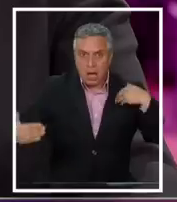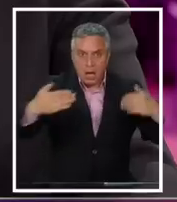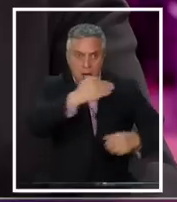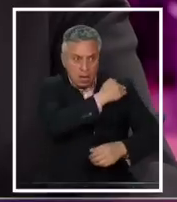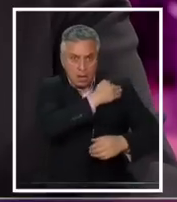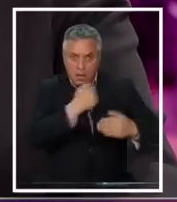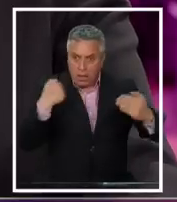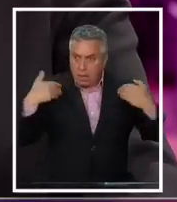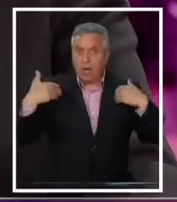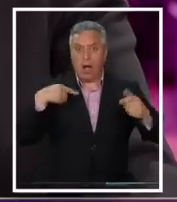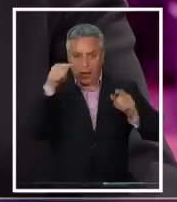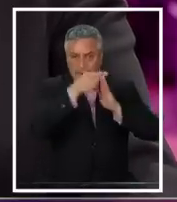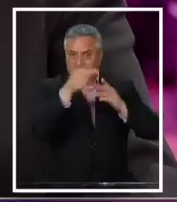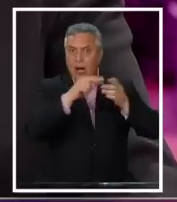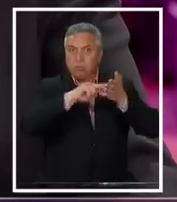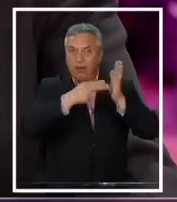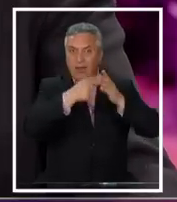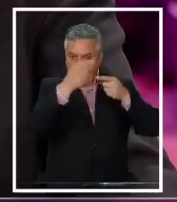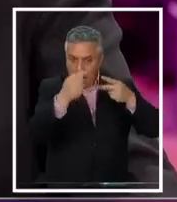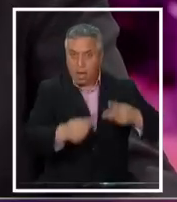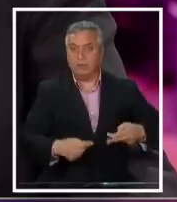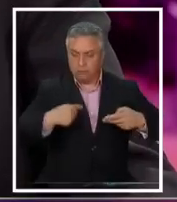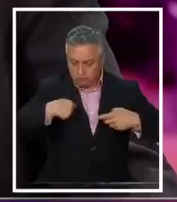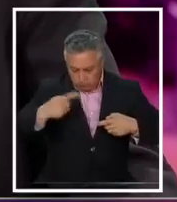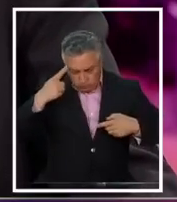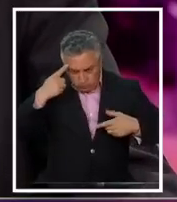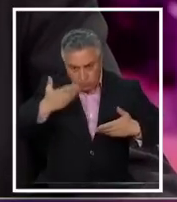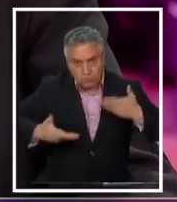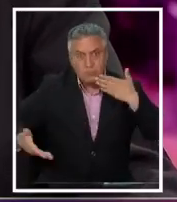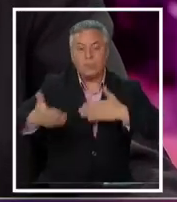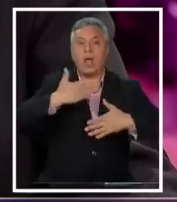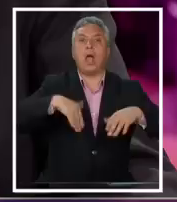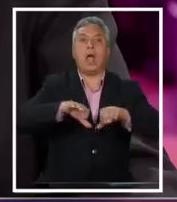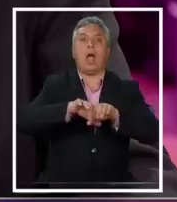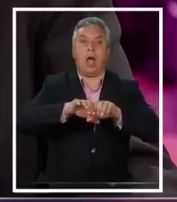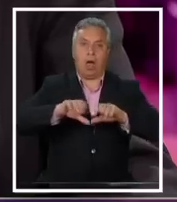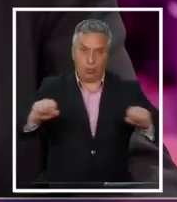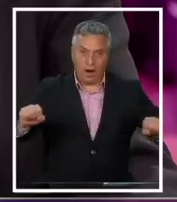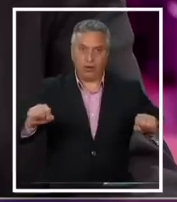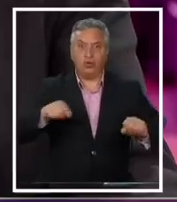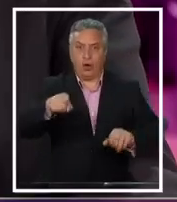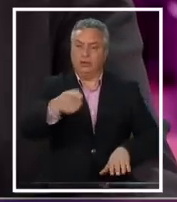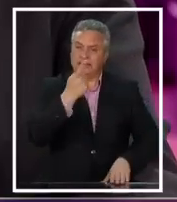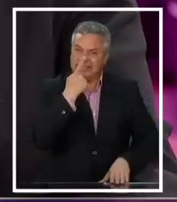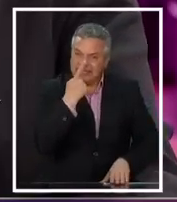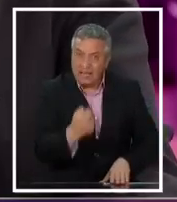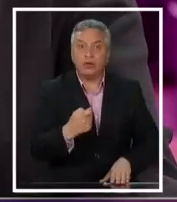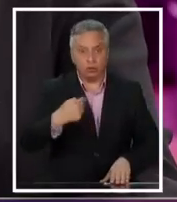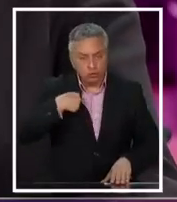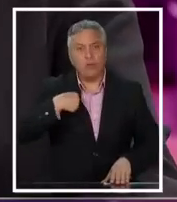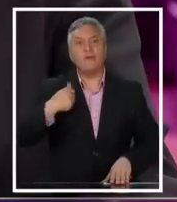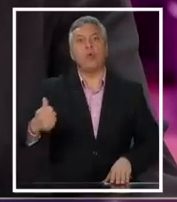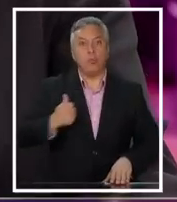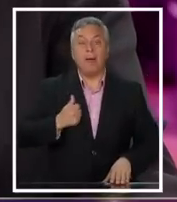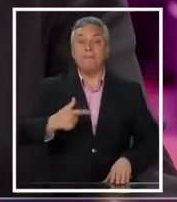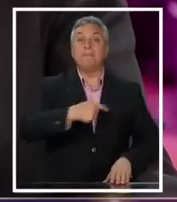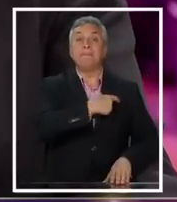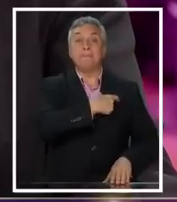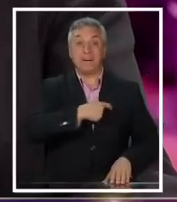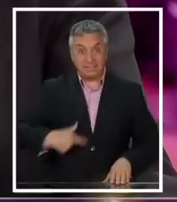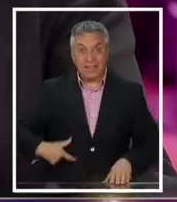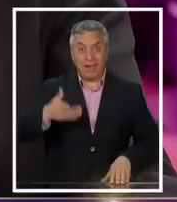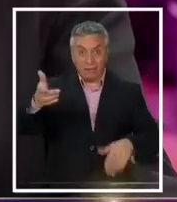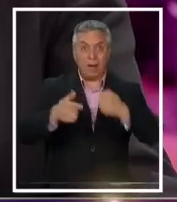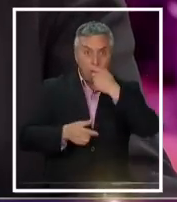han señalado como problema y que no hemos abierto en un acuerdo político serio. de trampa, Jimena? Serio. Y que vamos a cumplir. Y que el propio presidente de la